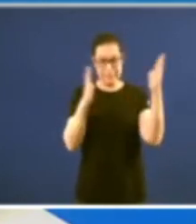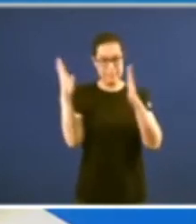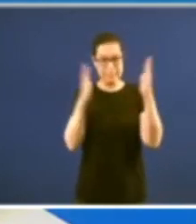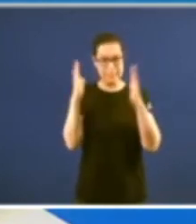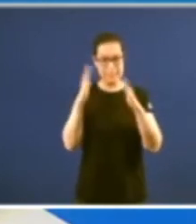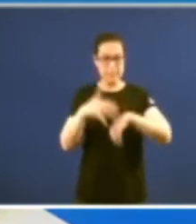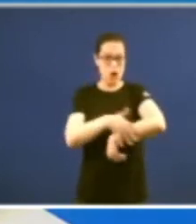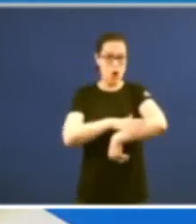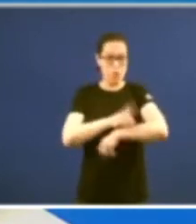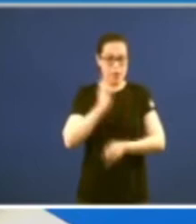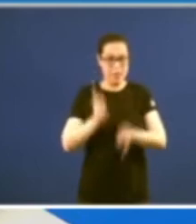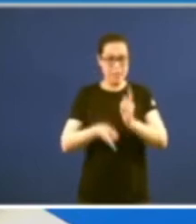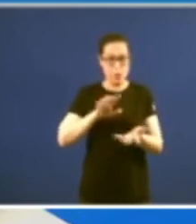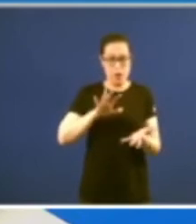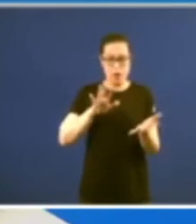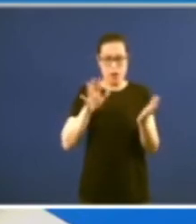que se unía